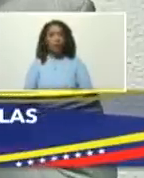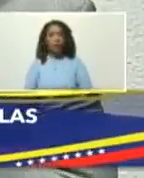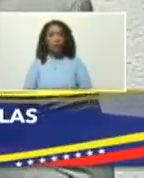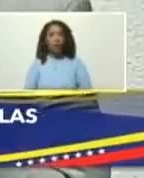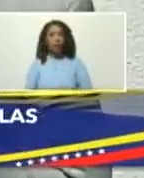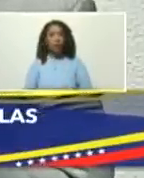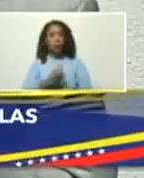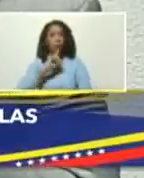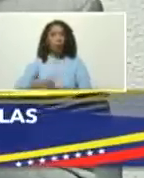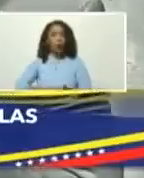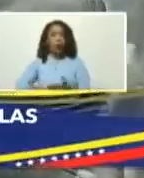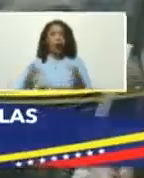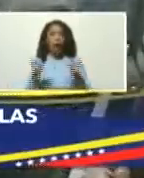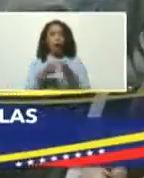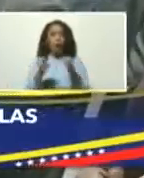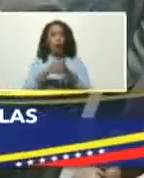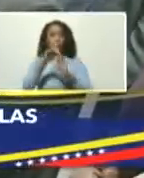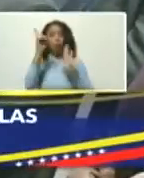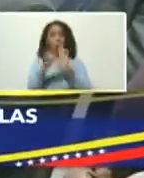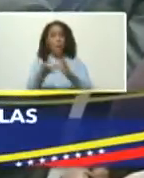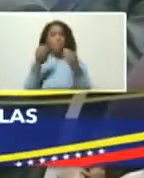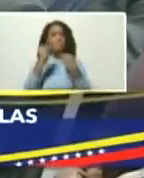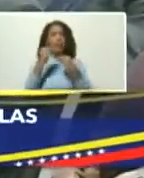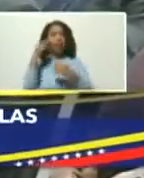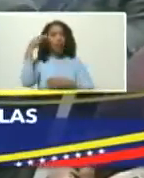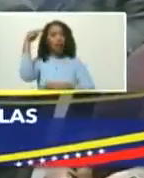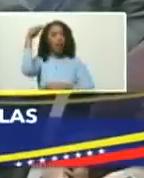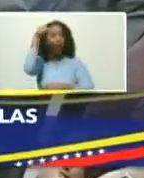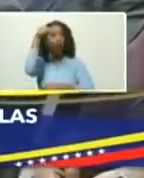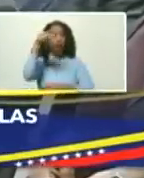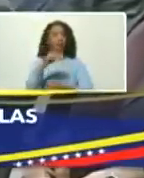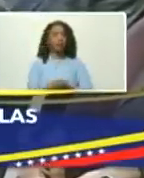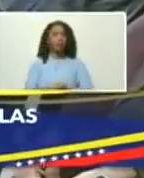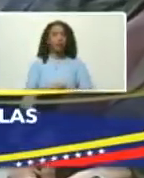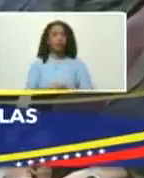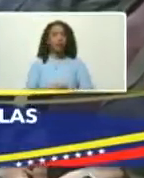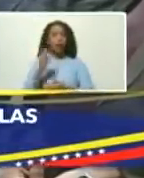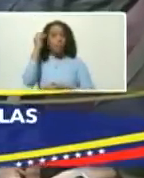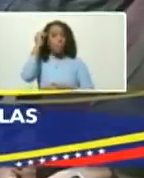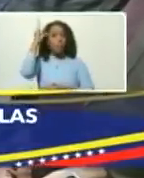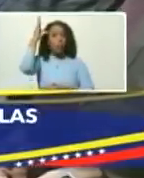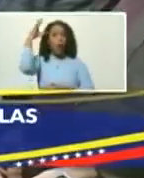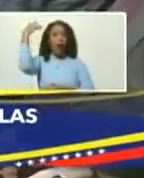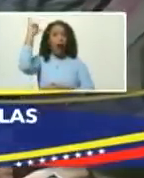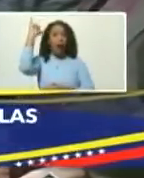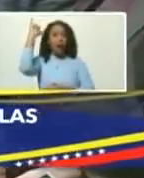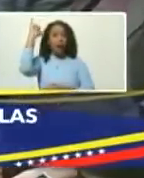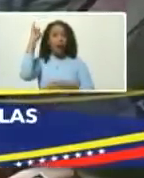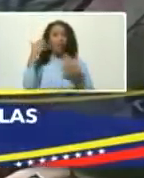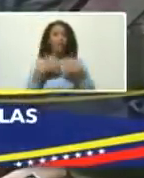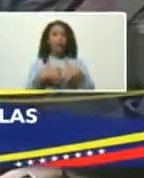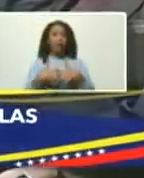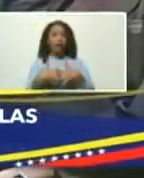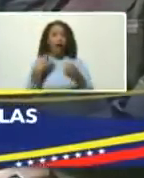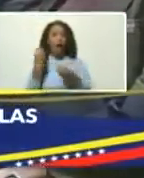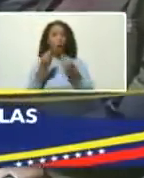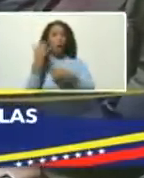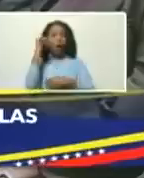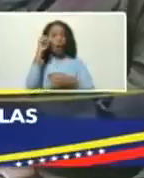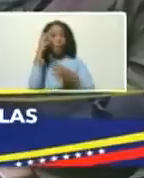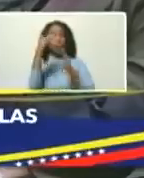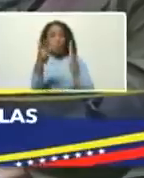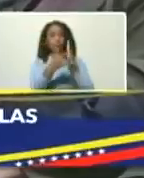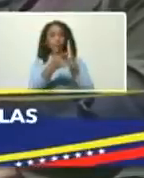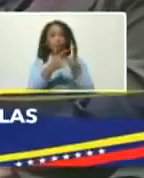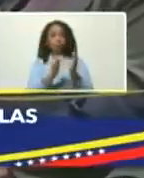ordenó convocar al cuerpo diplomático para que observen las capacidades industriales tecnológicas